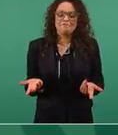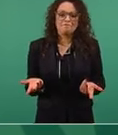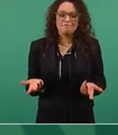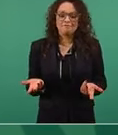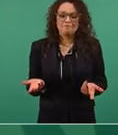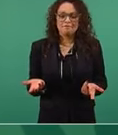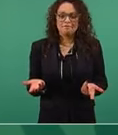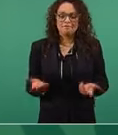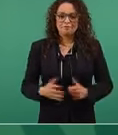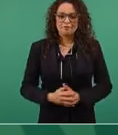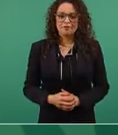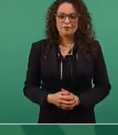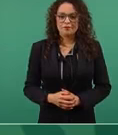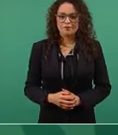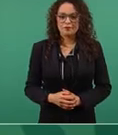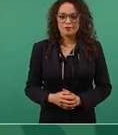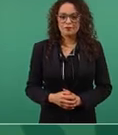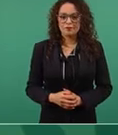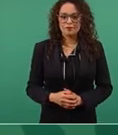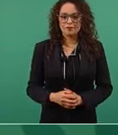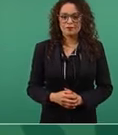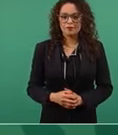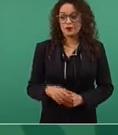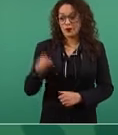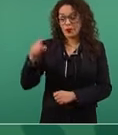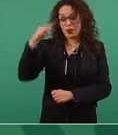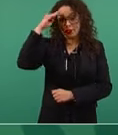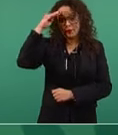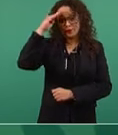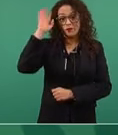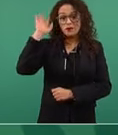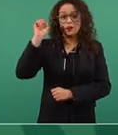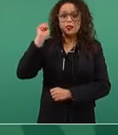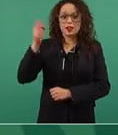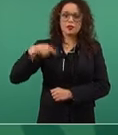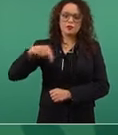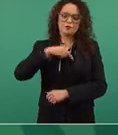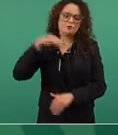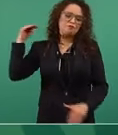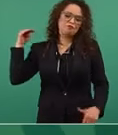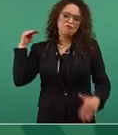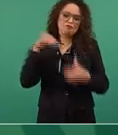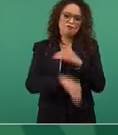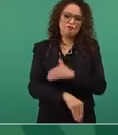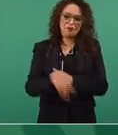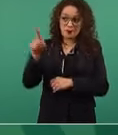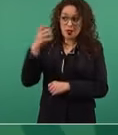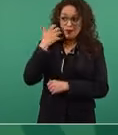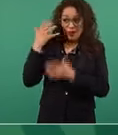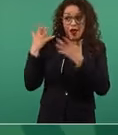apuestan a que nos vaya mal, nada más que hasta ahora